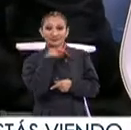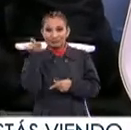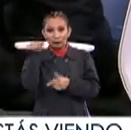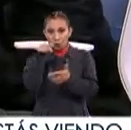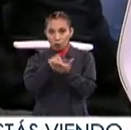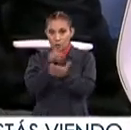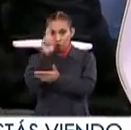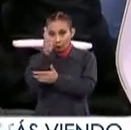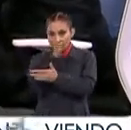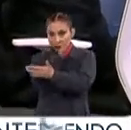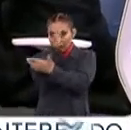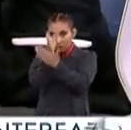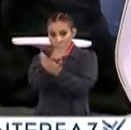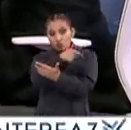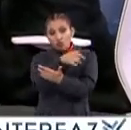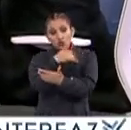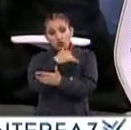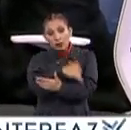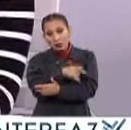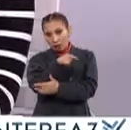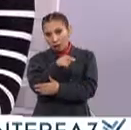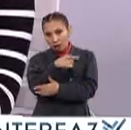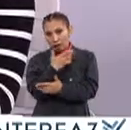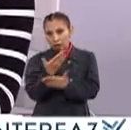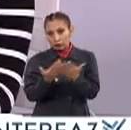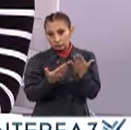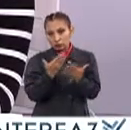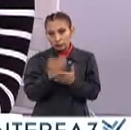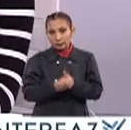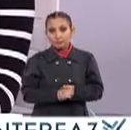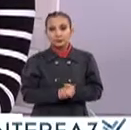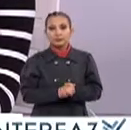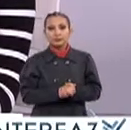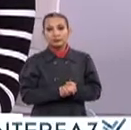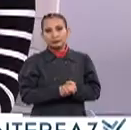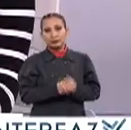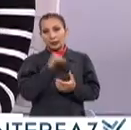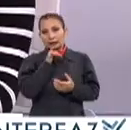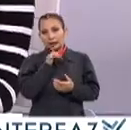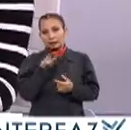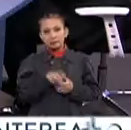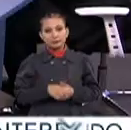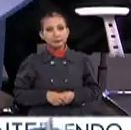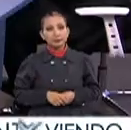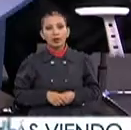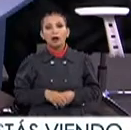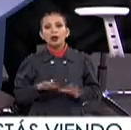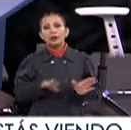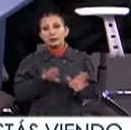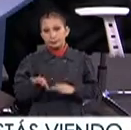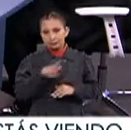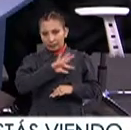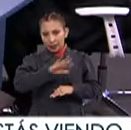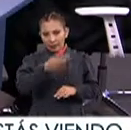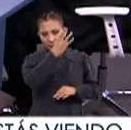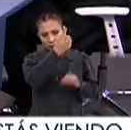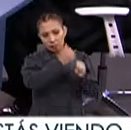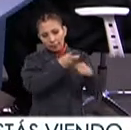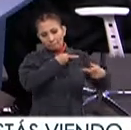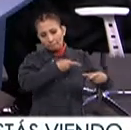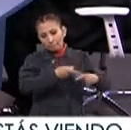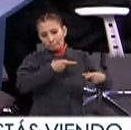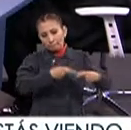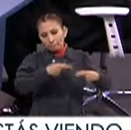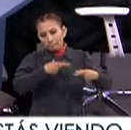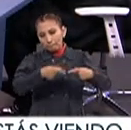De la universidad Este Digamos En la que se va En la que se va a ir Que en este caso Es el italiano Y después de estos Tres años de